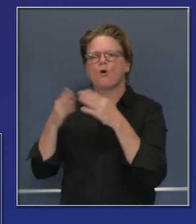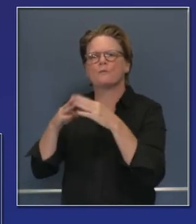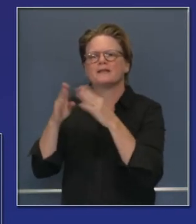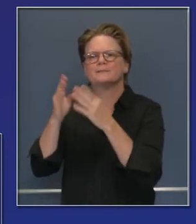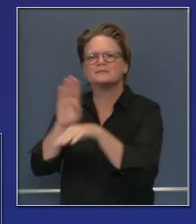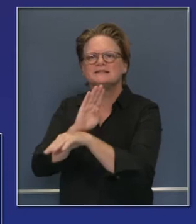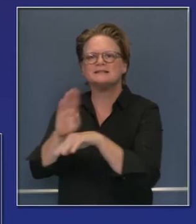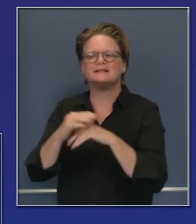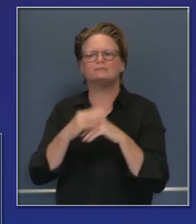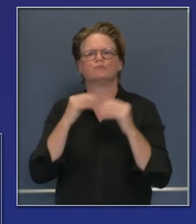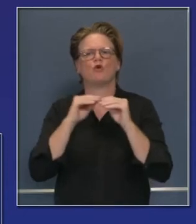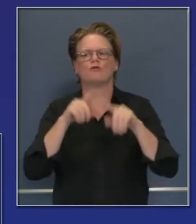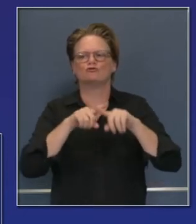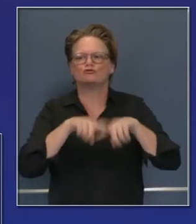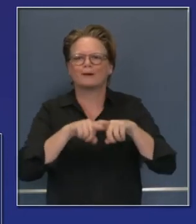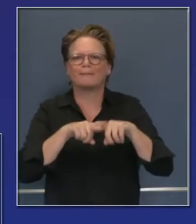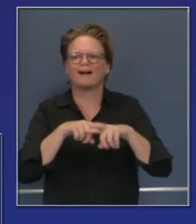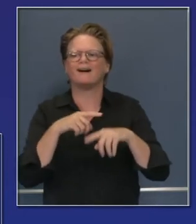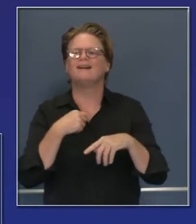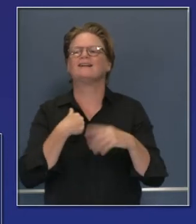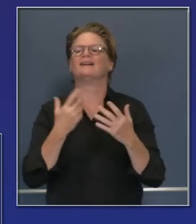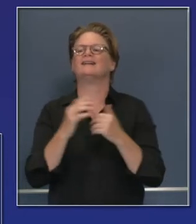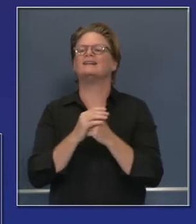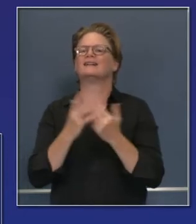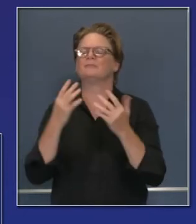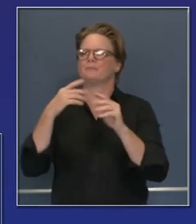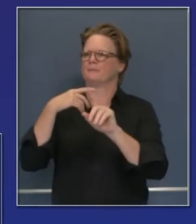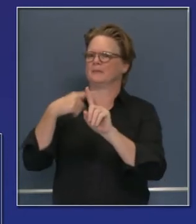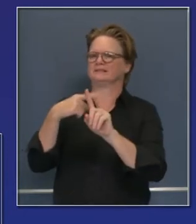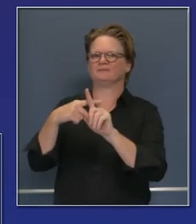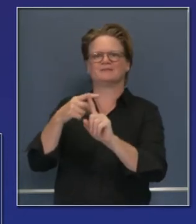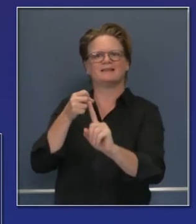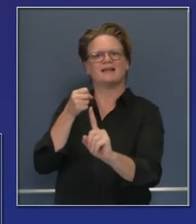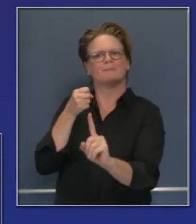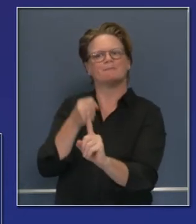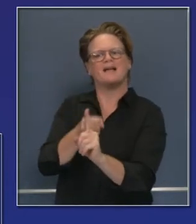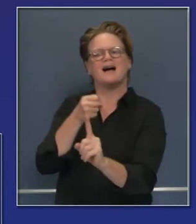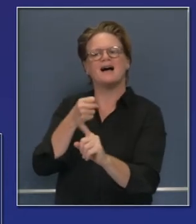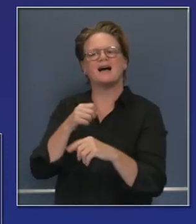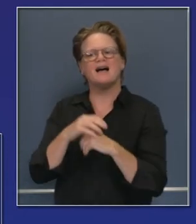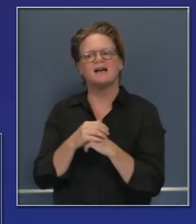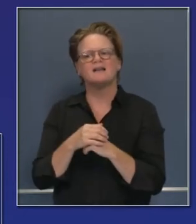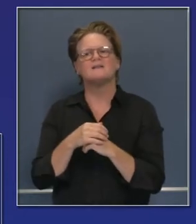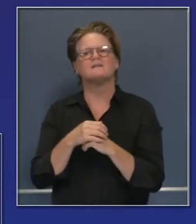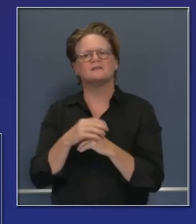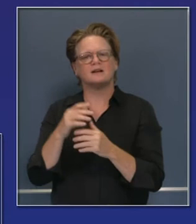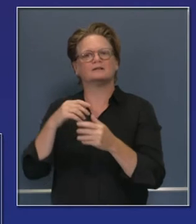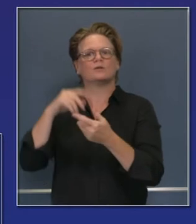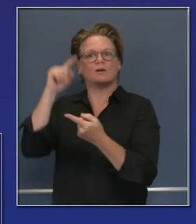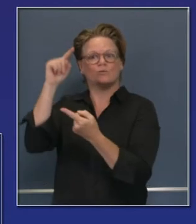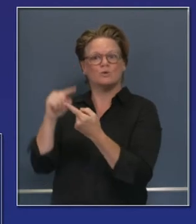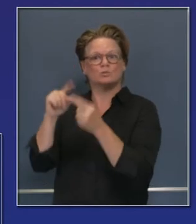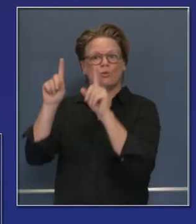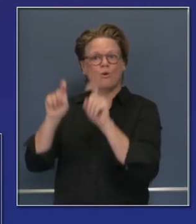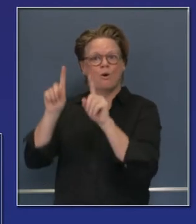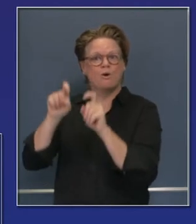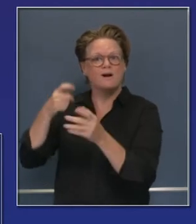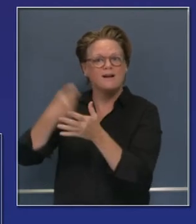y más confiabilidad y tendremos un impacto no solamente en el estado en cuanto a bajar los costos pero creemos que eso puede